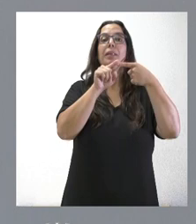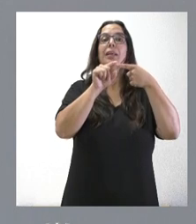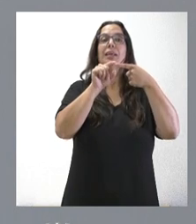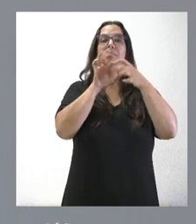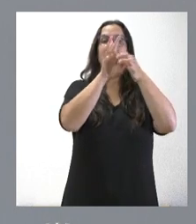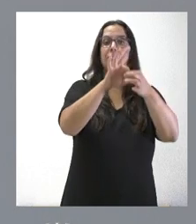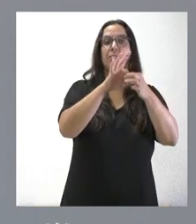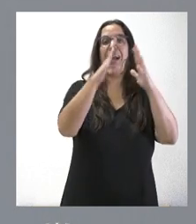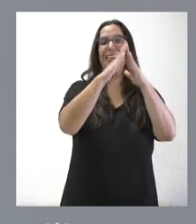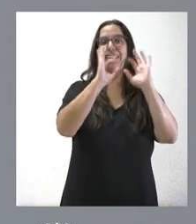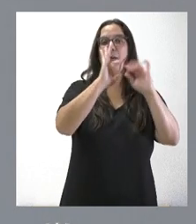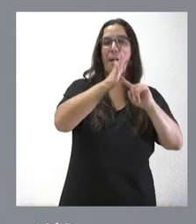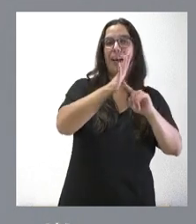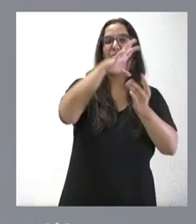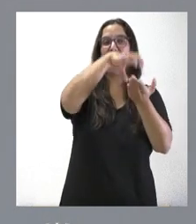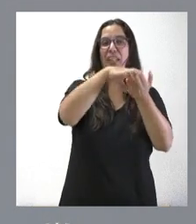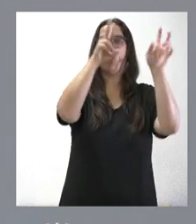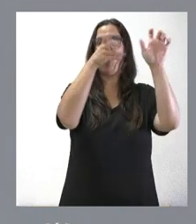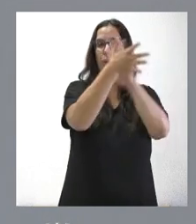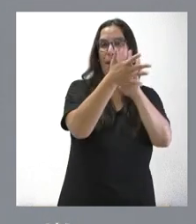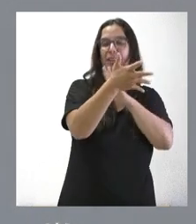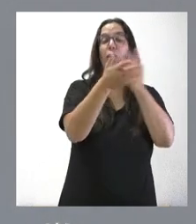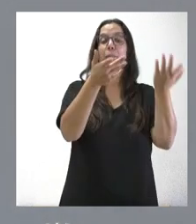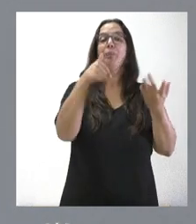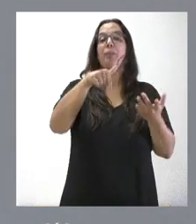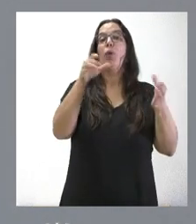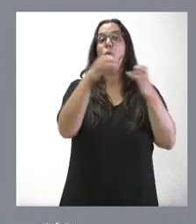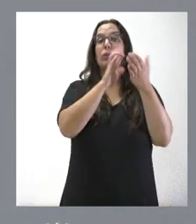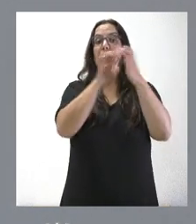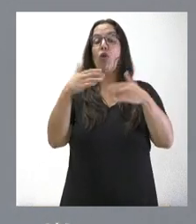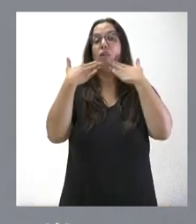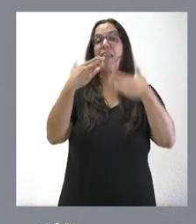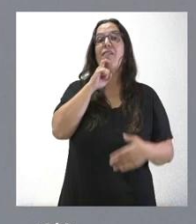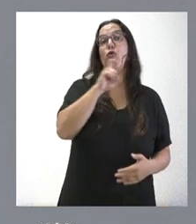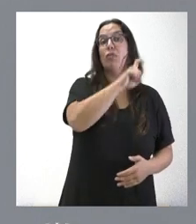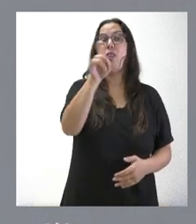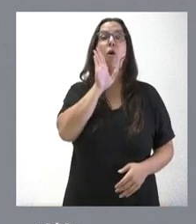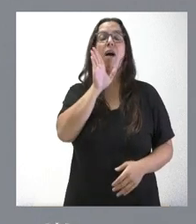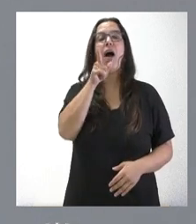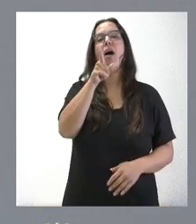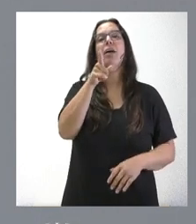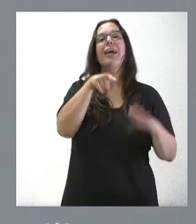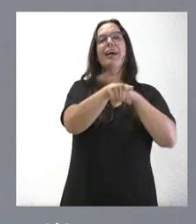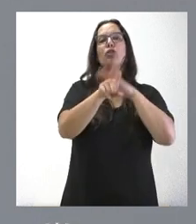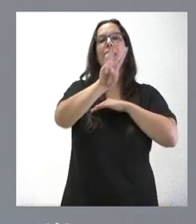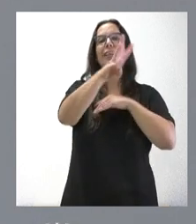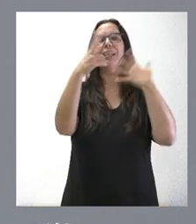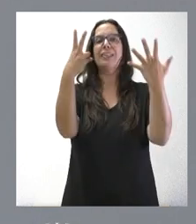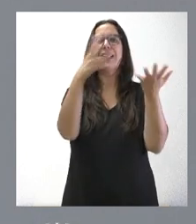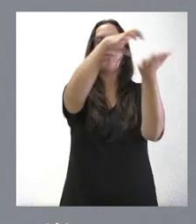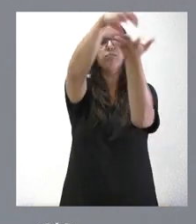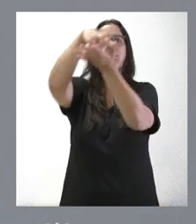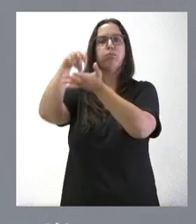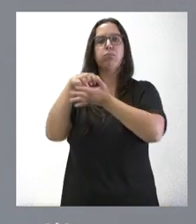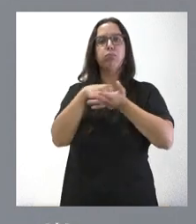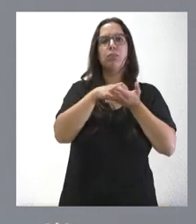temáticos, la Junta de Castilla y León gestiona a través de esta Fundación del Patrimonio Natural un total de 37 infraestructuras medioambientales distribuidas